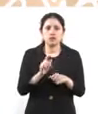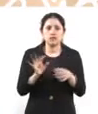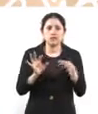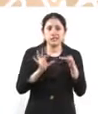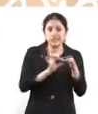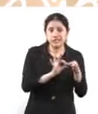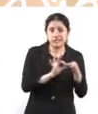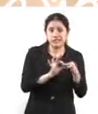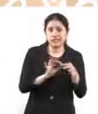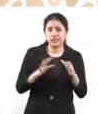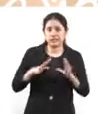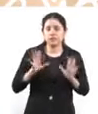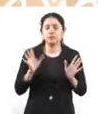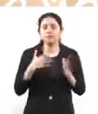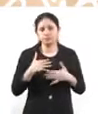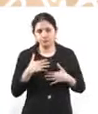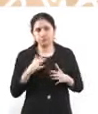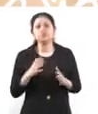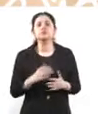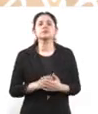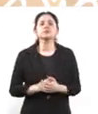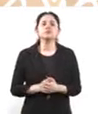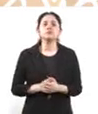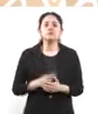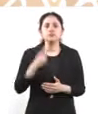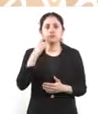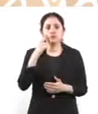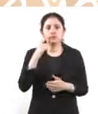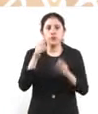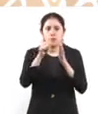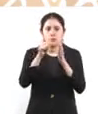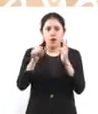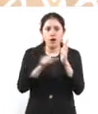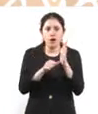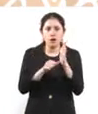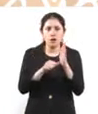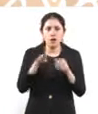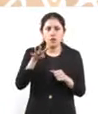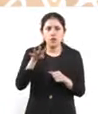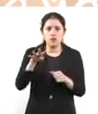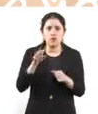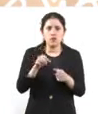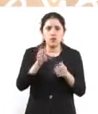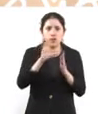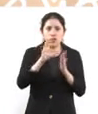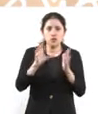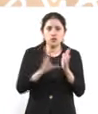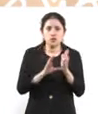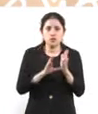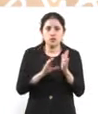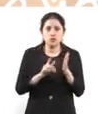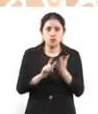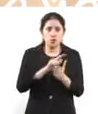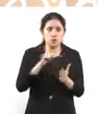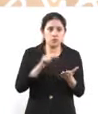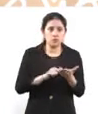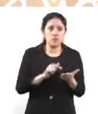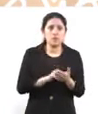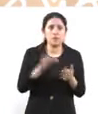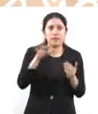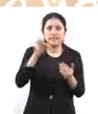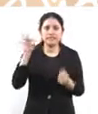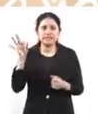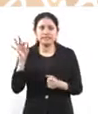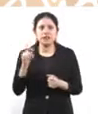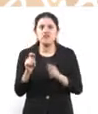yo lo vería en varios sentidos. ¿Qué dice el artículo 19 constitucional? Dice que cuando se hace el cambio en